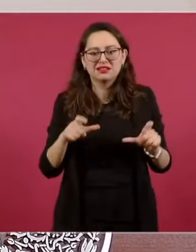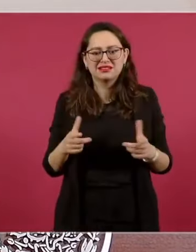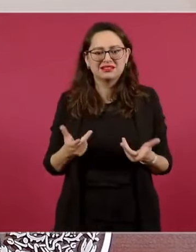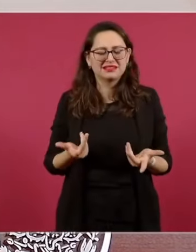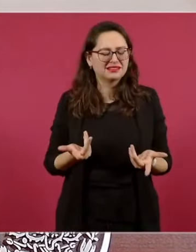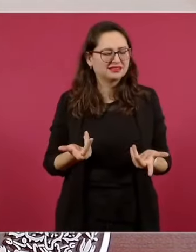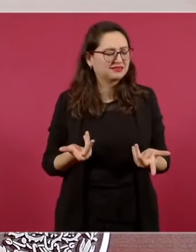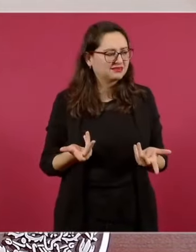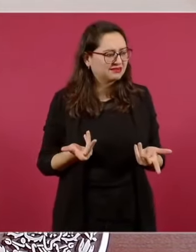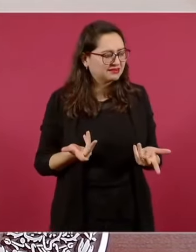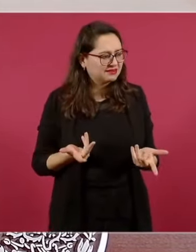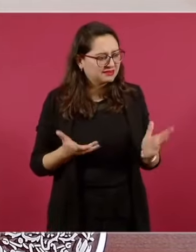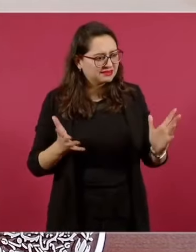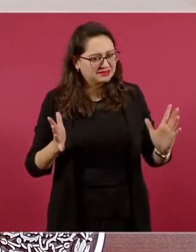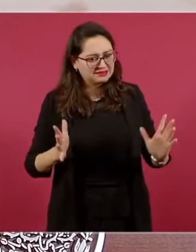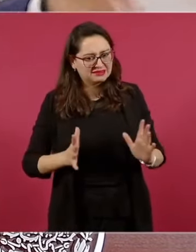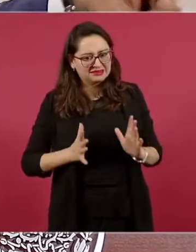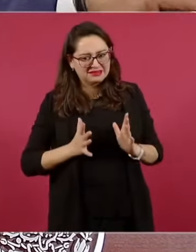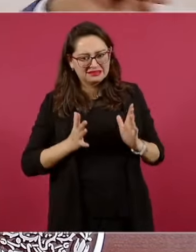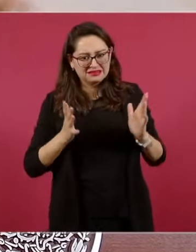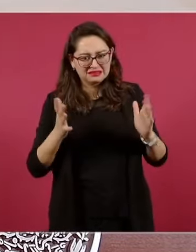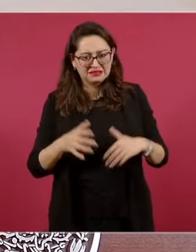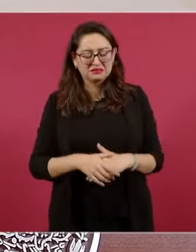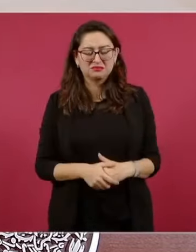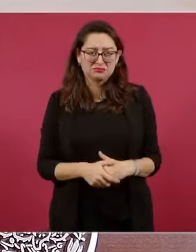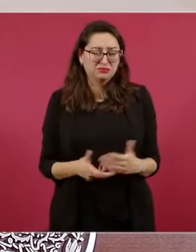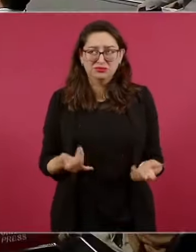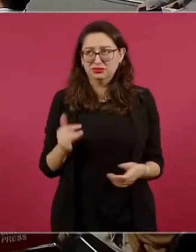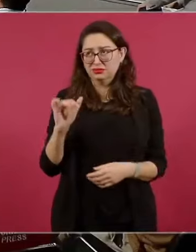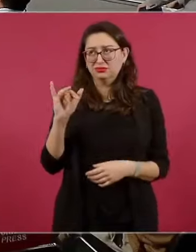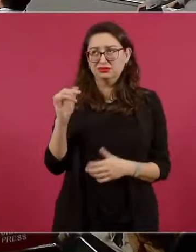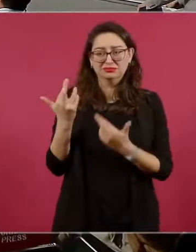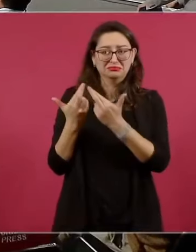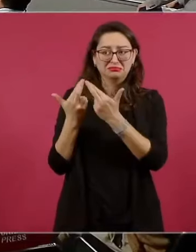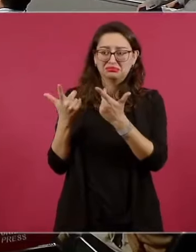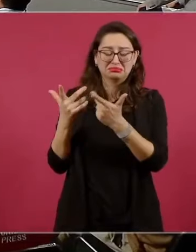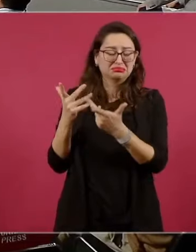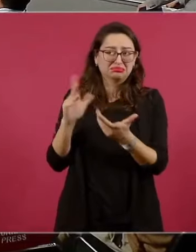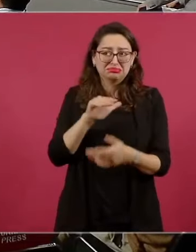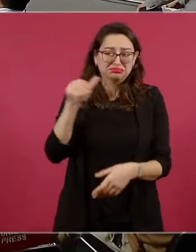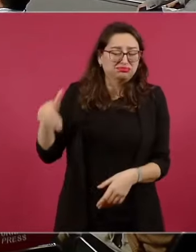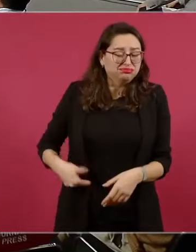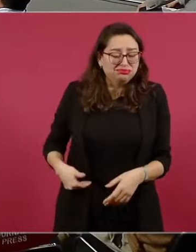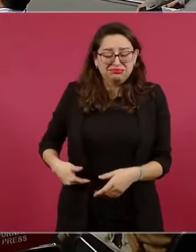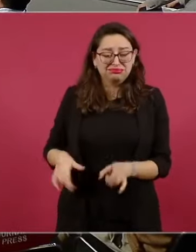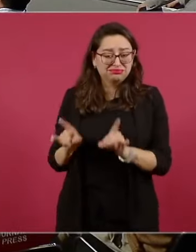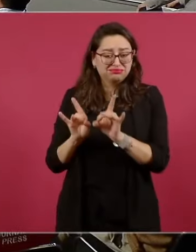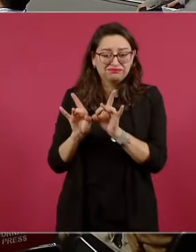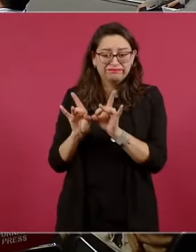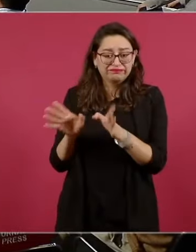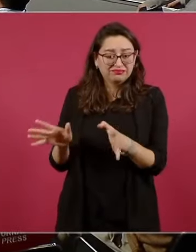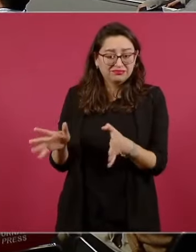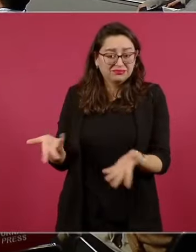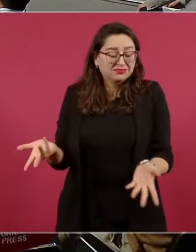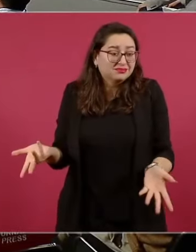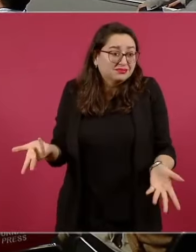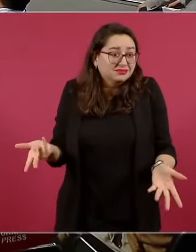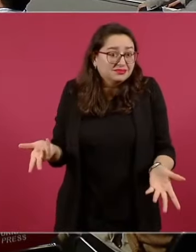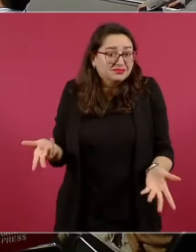pues son accidentes. Entonces, se venció también una grúa,